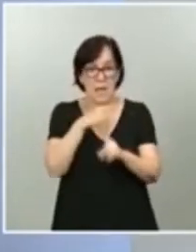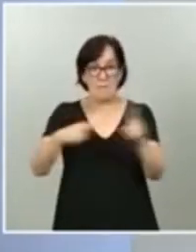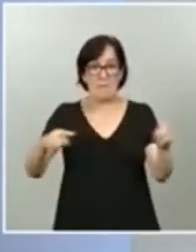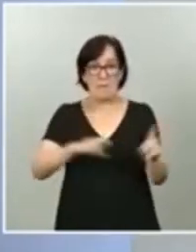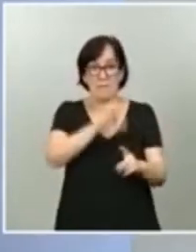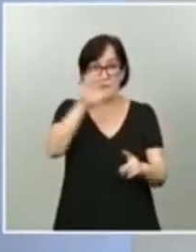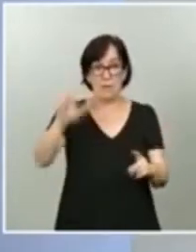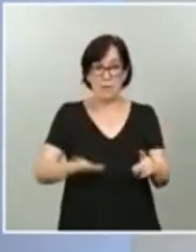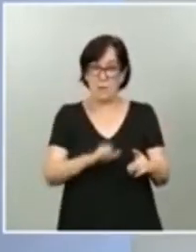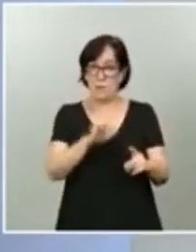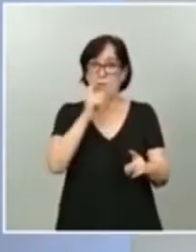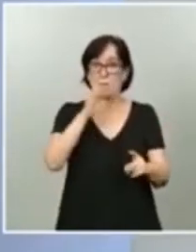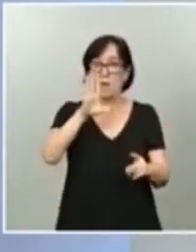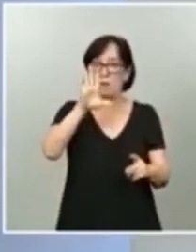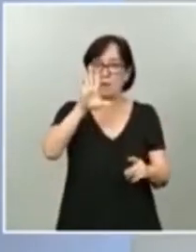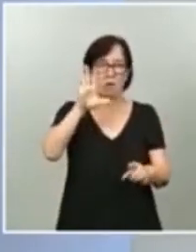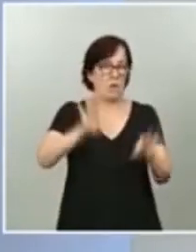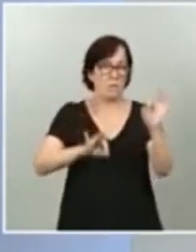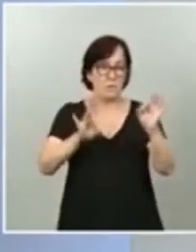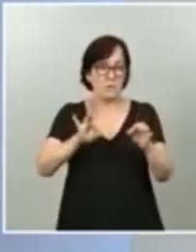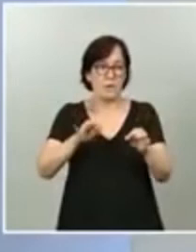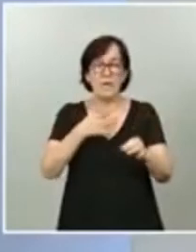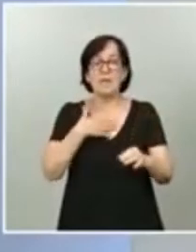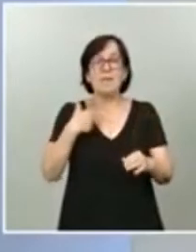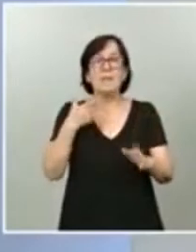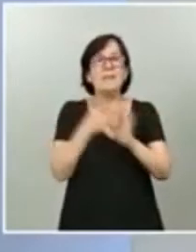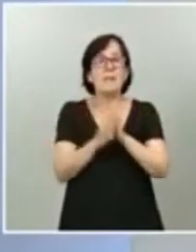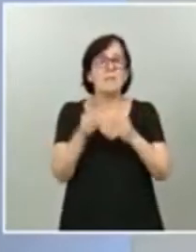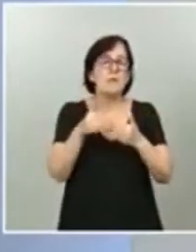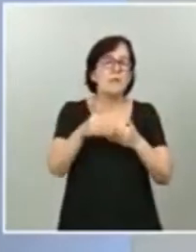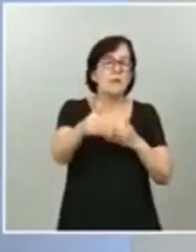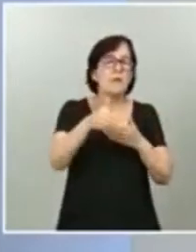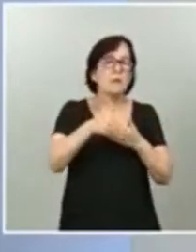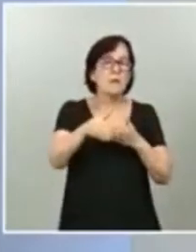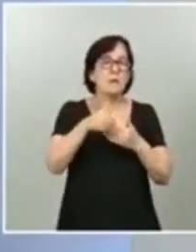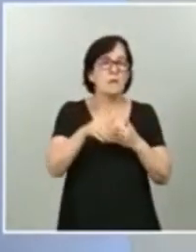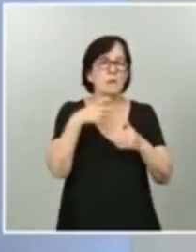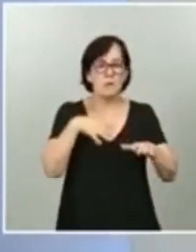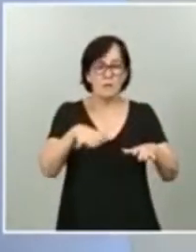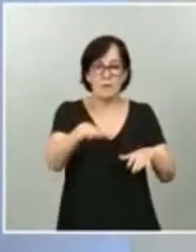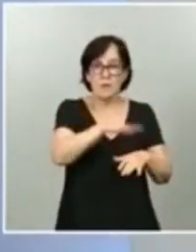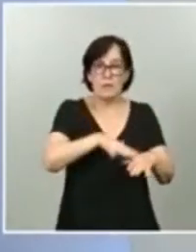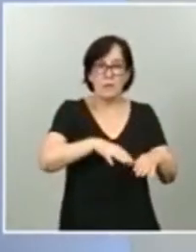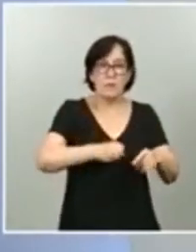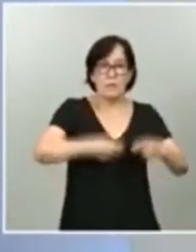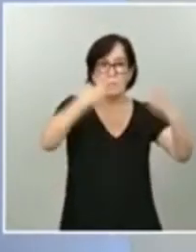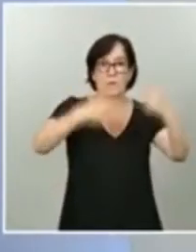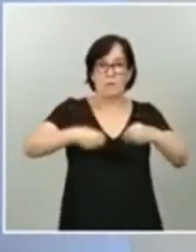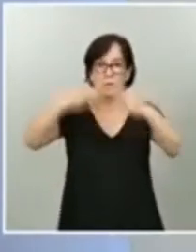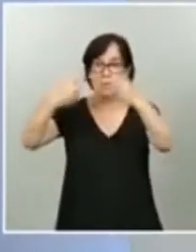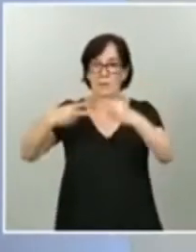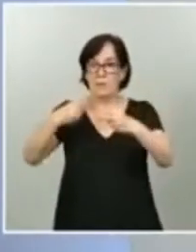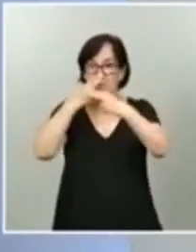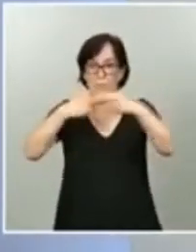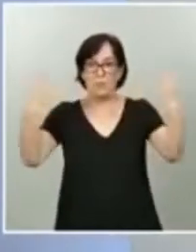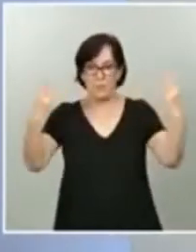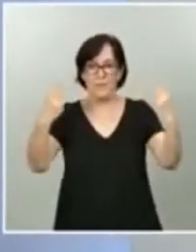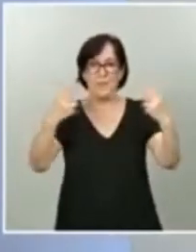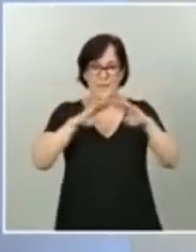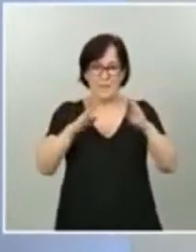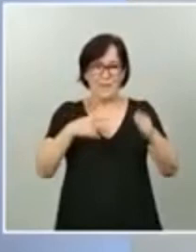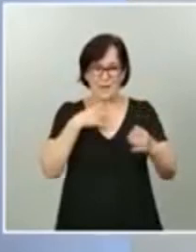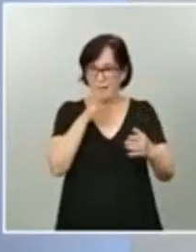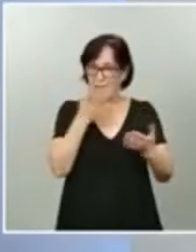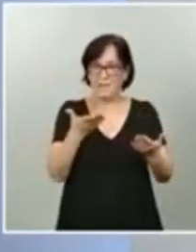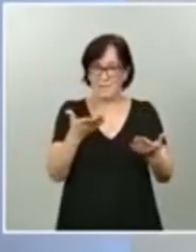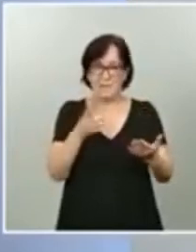5%. Esto, a la larga, lo que quiere decir que tendremos un parque de vivienda pública disponible al final. Por lo tanto, yo creo que es